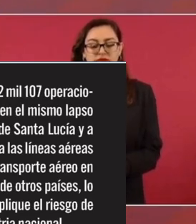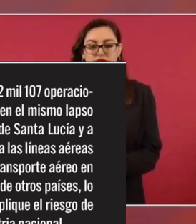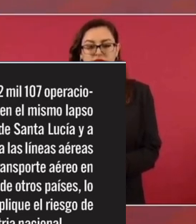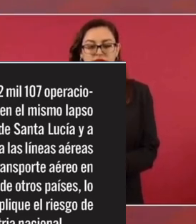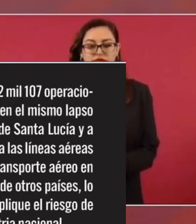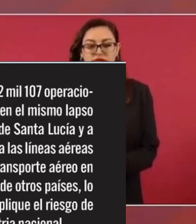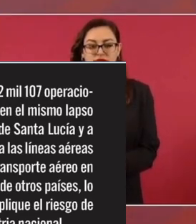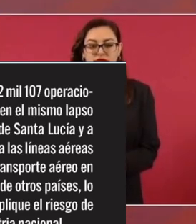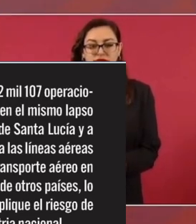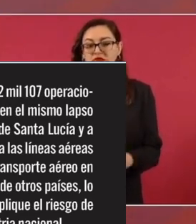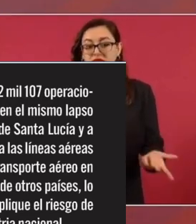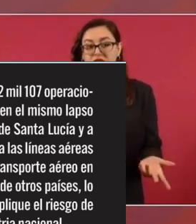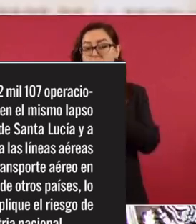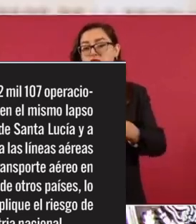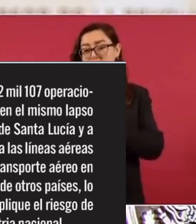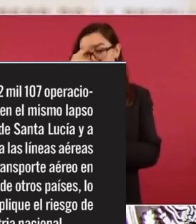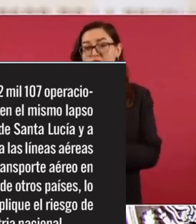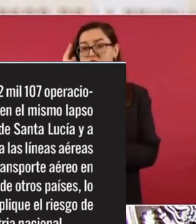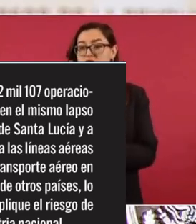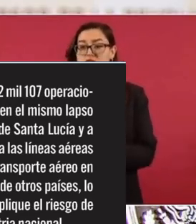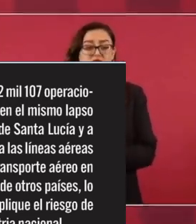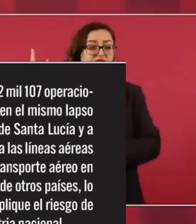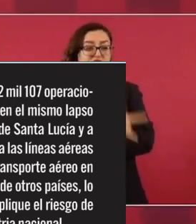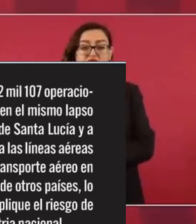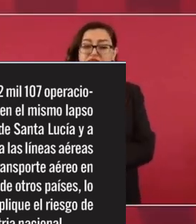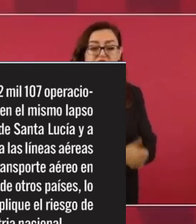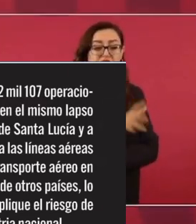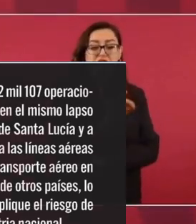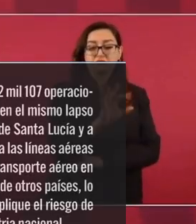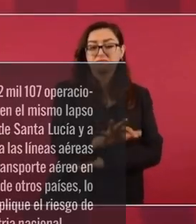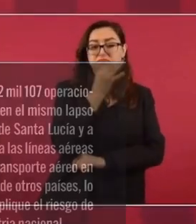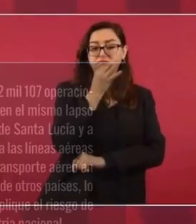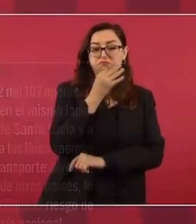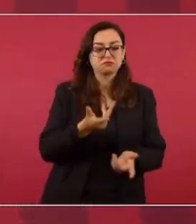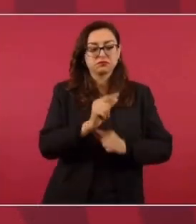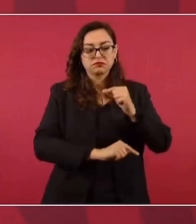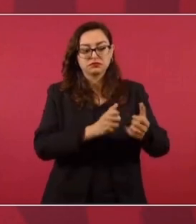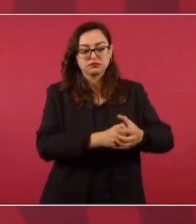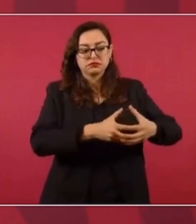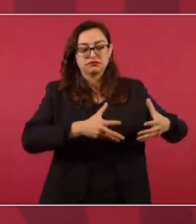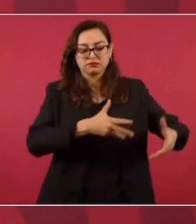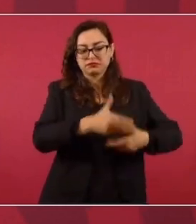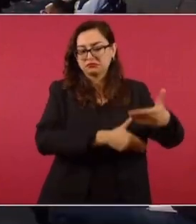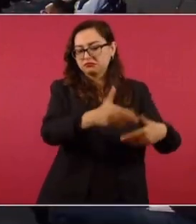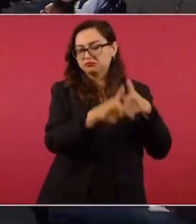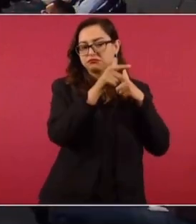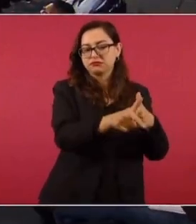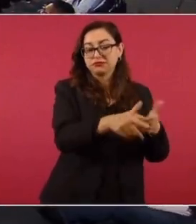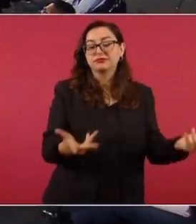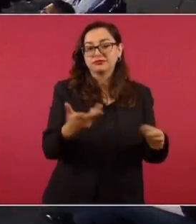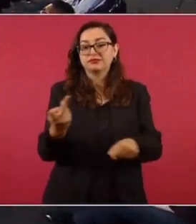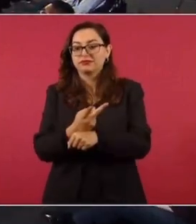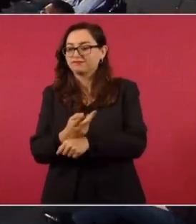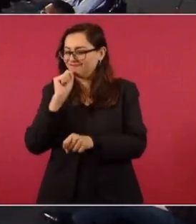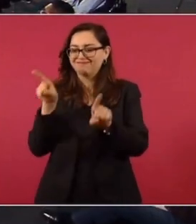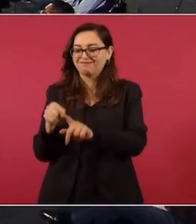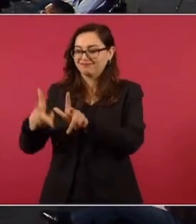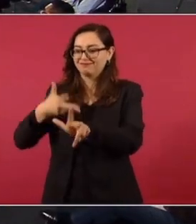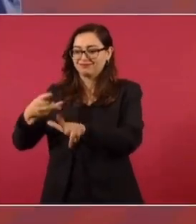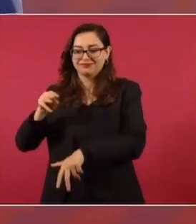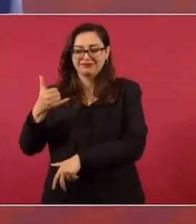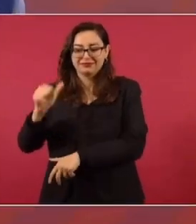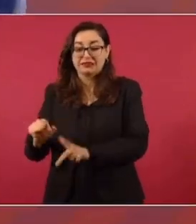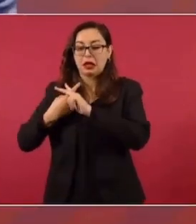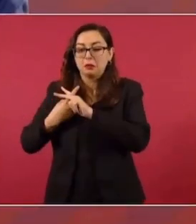en 45 minutos al nuevo aeropuerto y va a seguir creciendo y creciendo. Entonces en el caso del tren Maya va a suceder algo parecido.